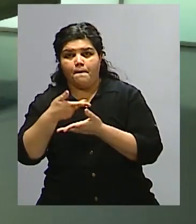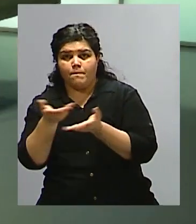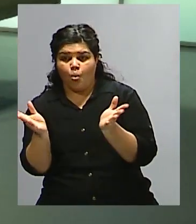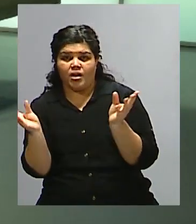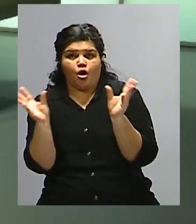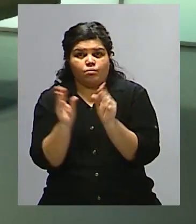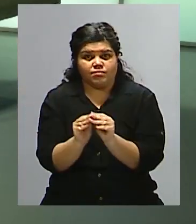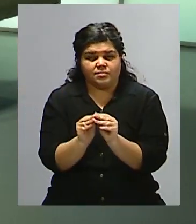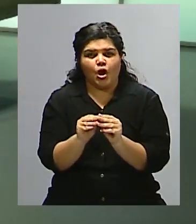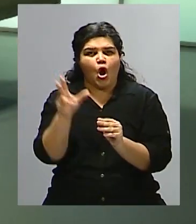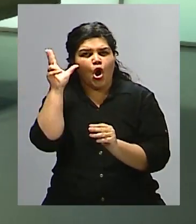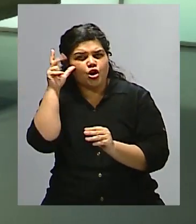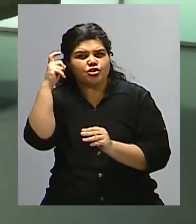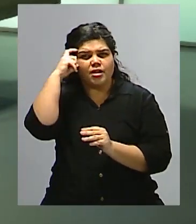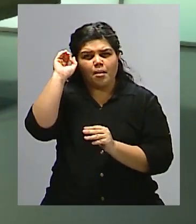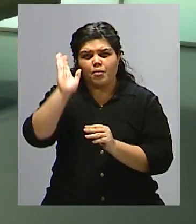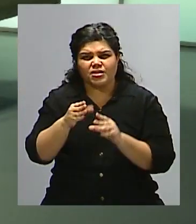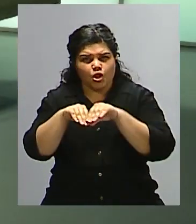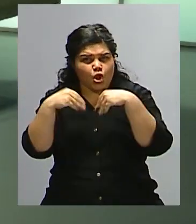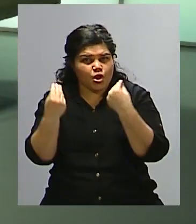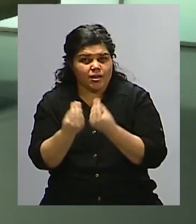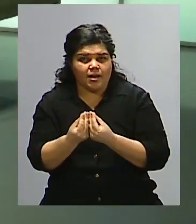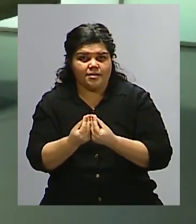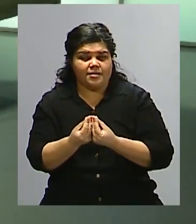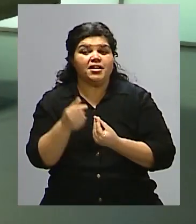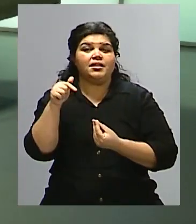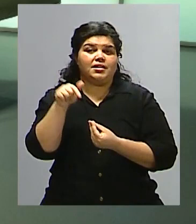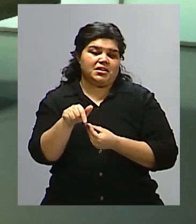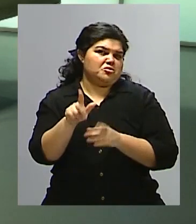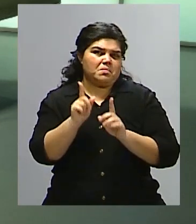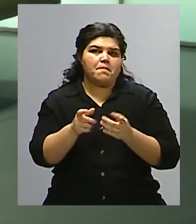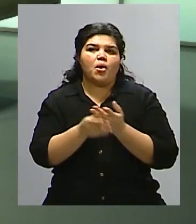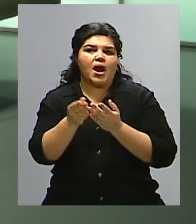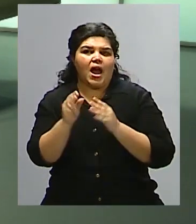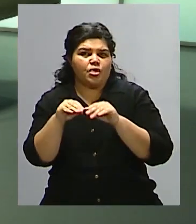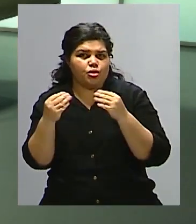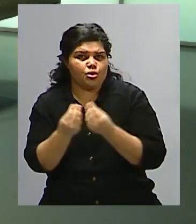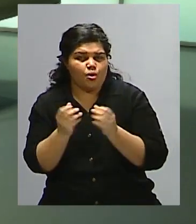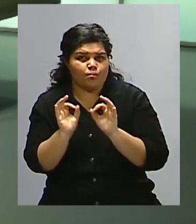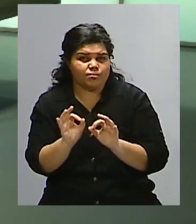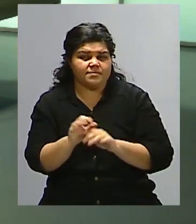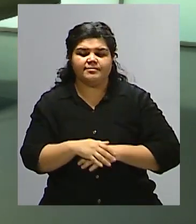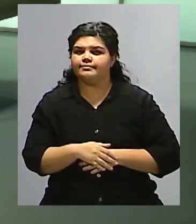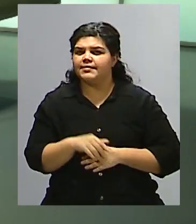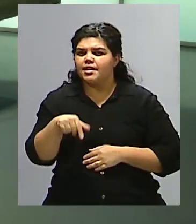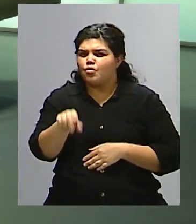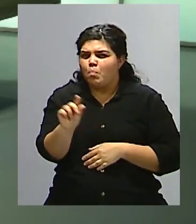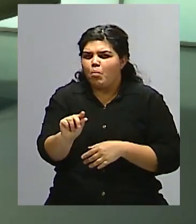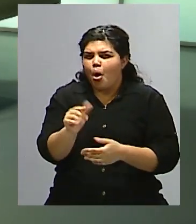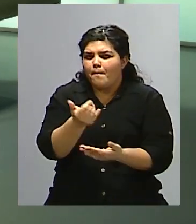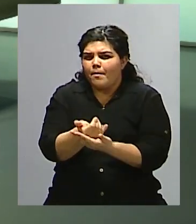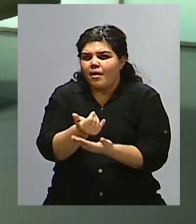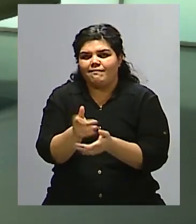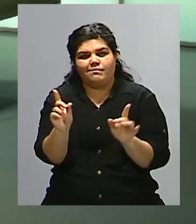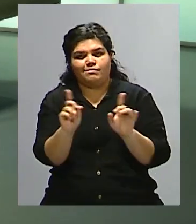cerca del 8 o del 10% según las fuentes que utilicemos. No es poco, no es poco, digamos,